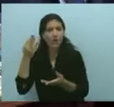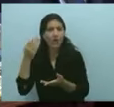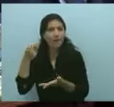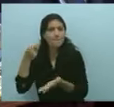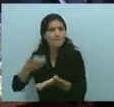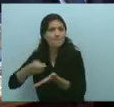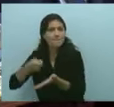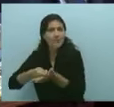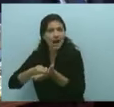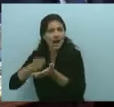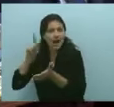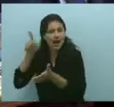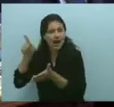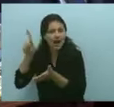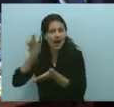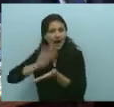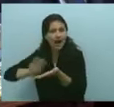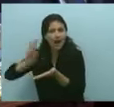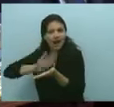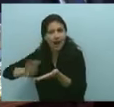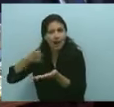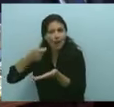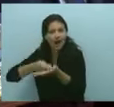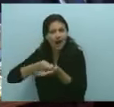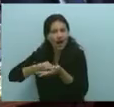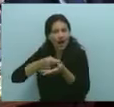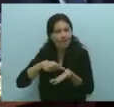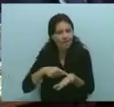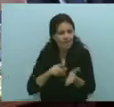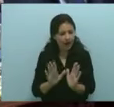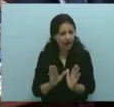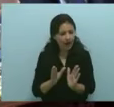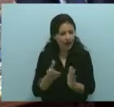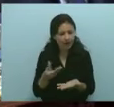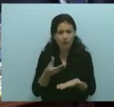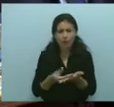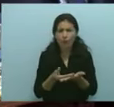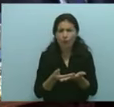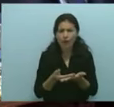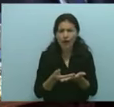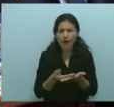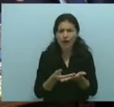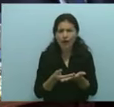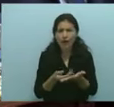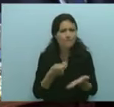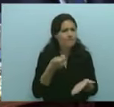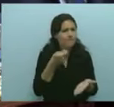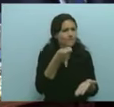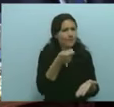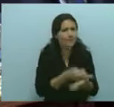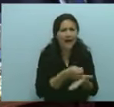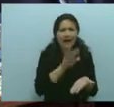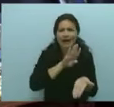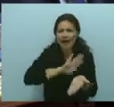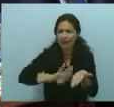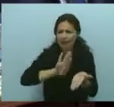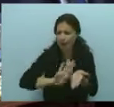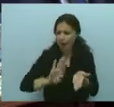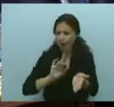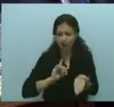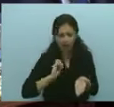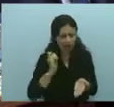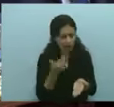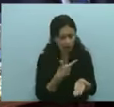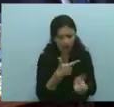acumulados según el Ministerio de Economía, nos alcanzaría para cubrir el déficit que no se va a cubrir con esta reforma, que va a cubrir